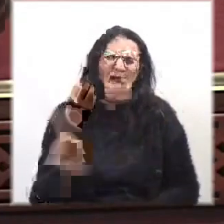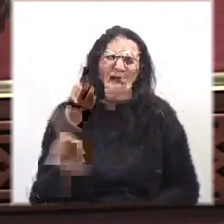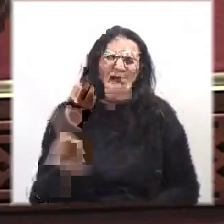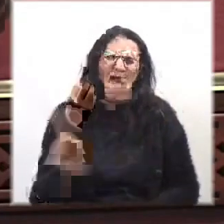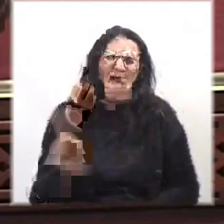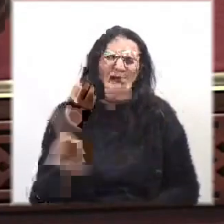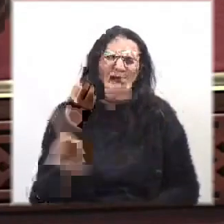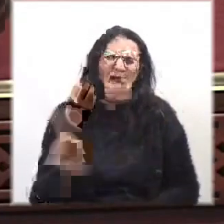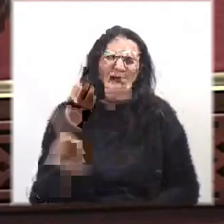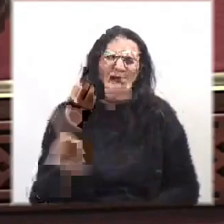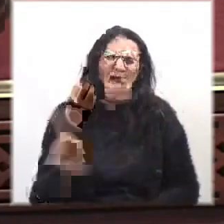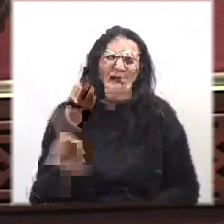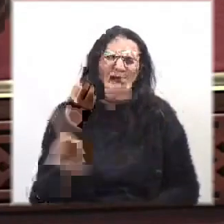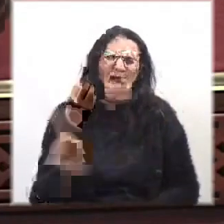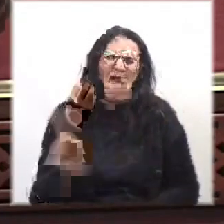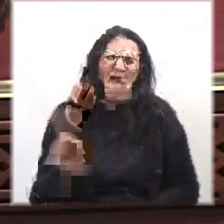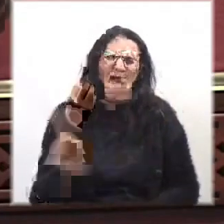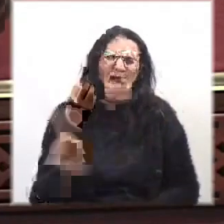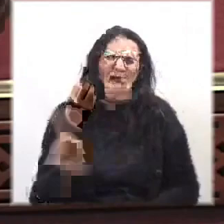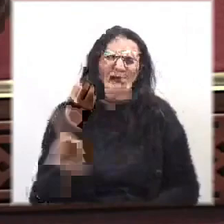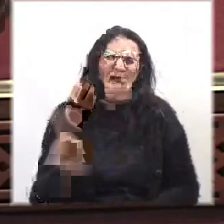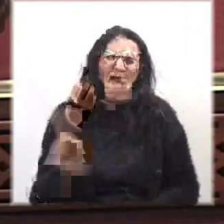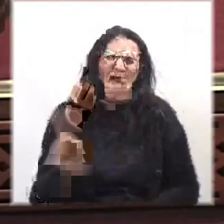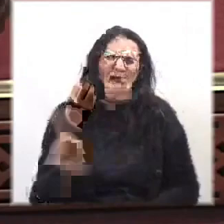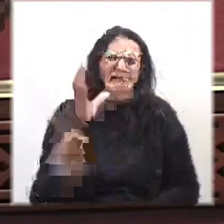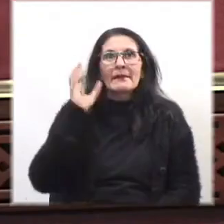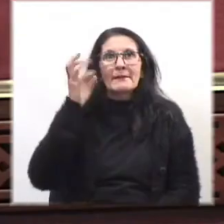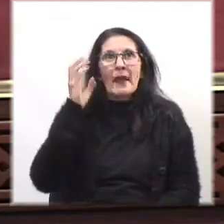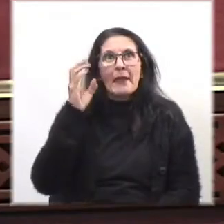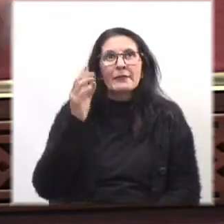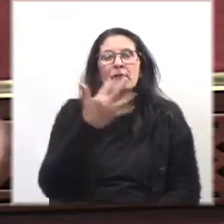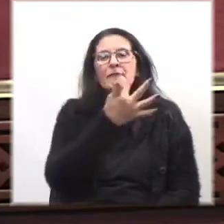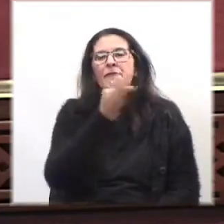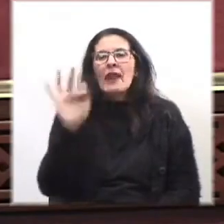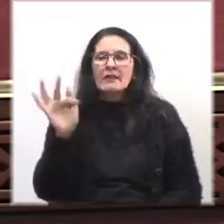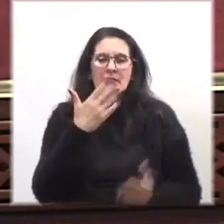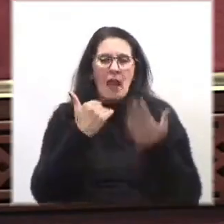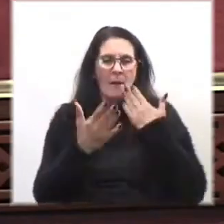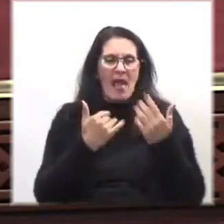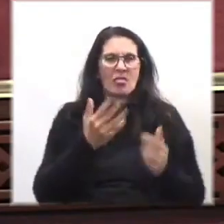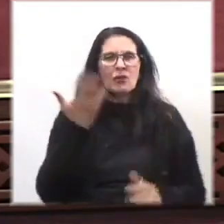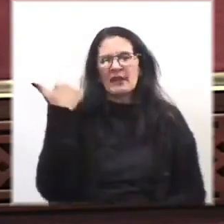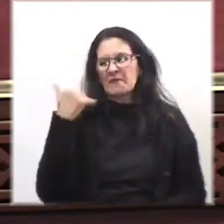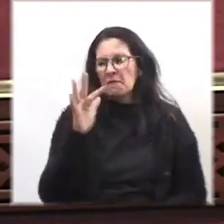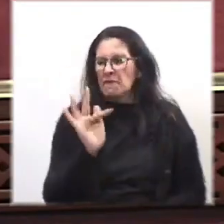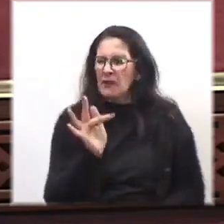En febrero creo que fue, porque desde recién desde hace un